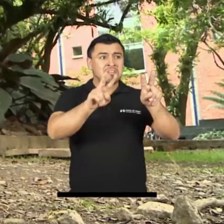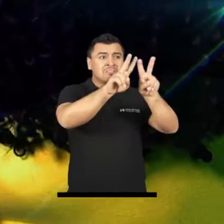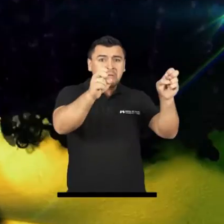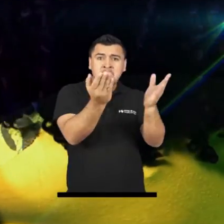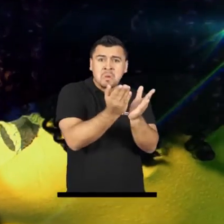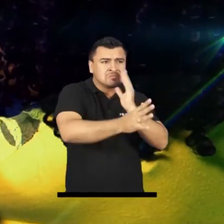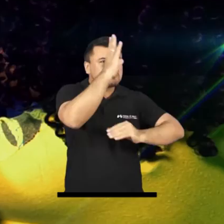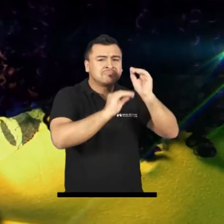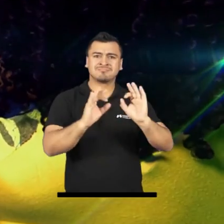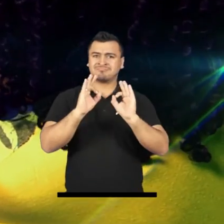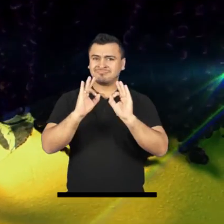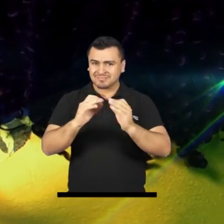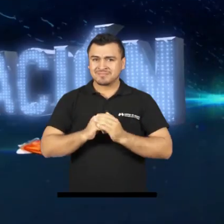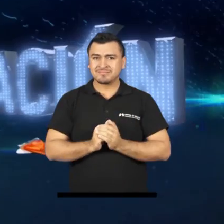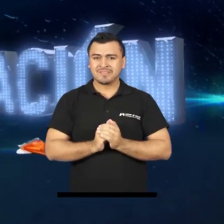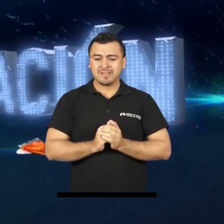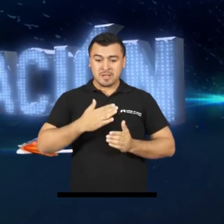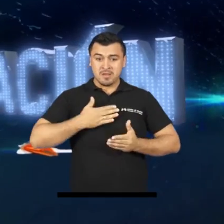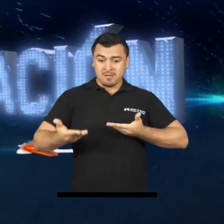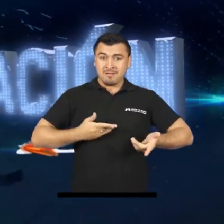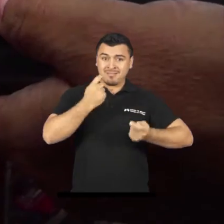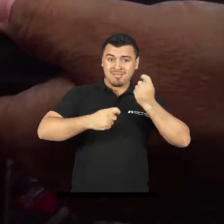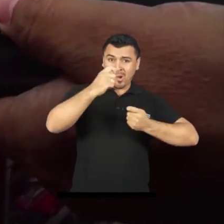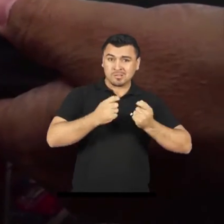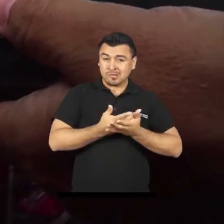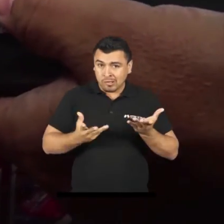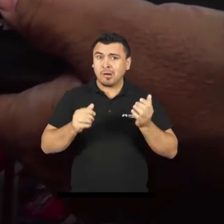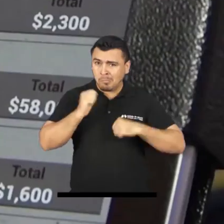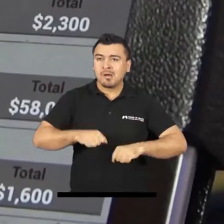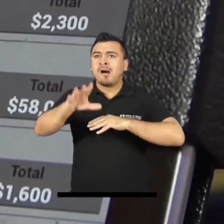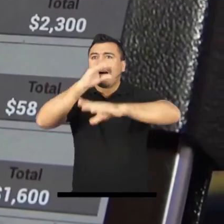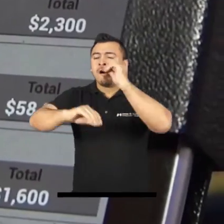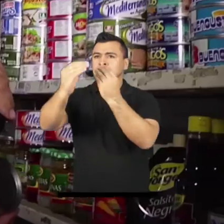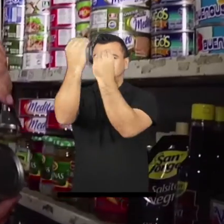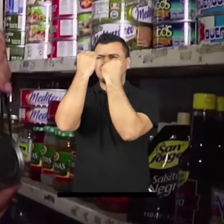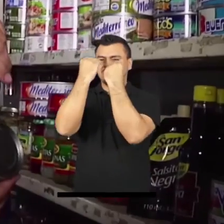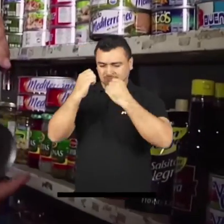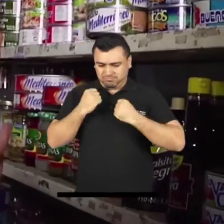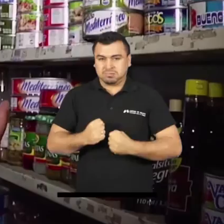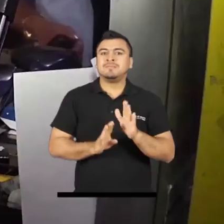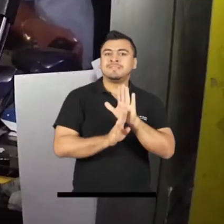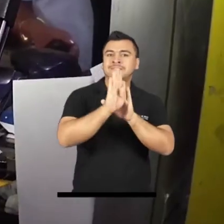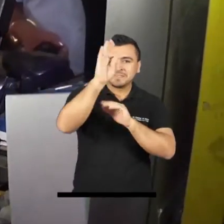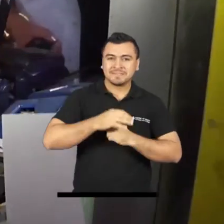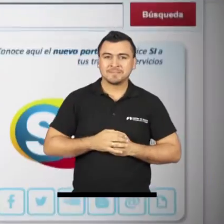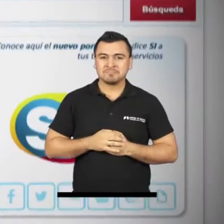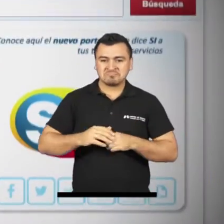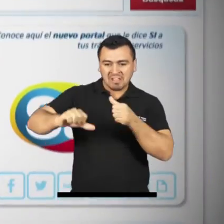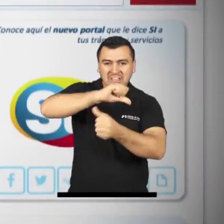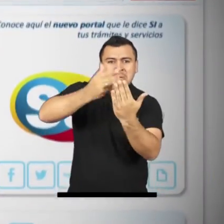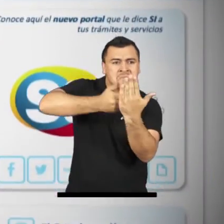contenidos educativos de calidad, capacitarnos para que nuestros negocios crezcan y se vuelvan más productivos,